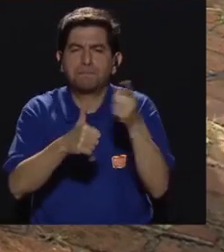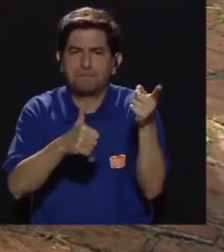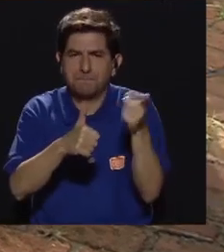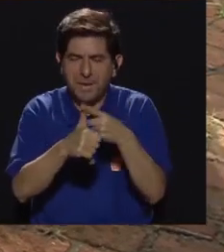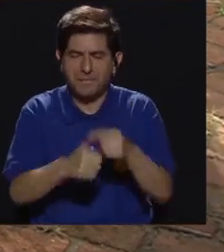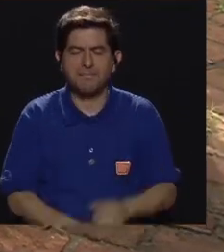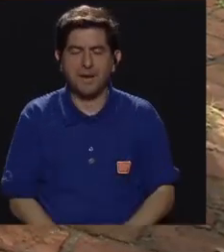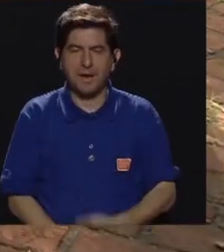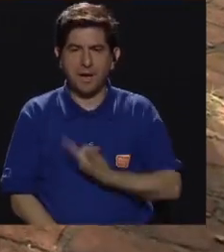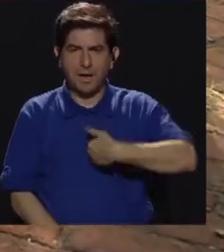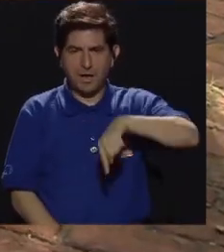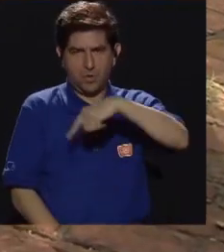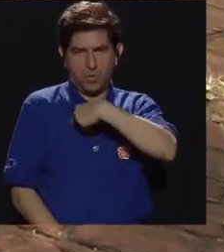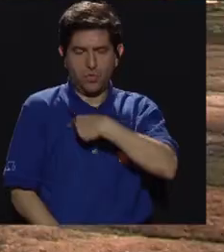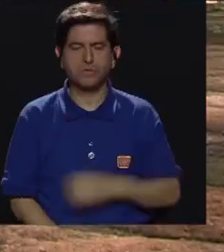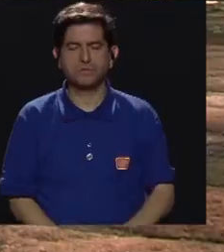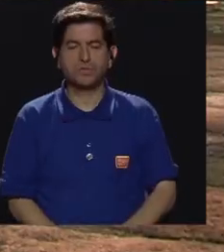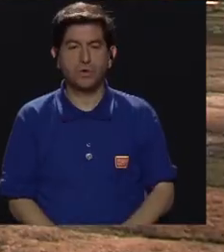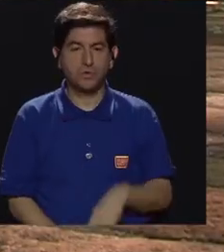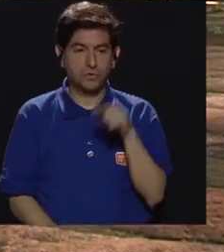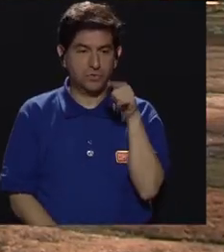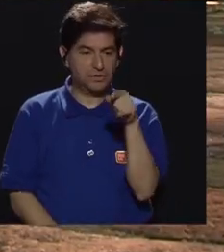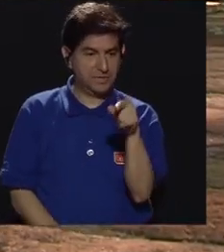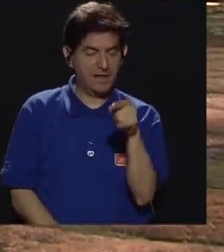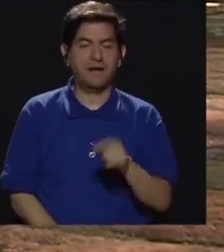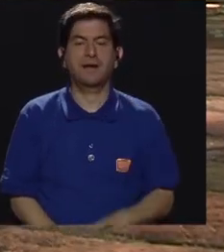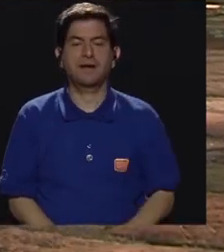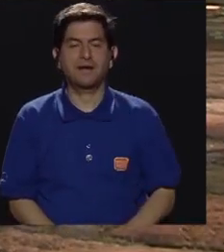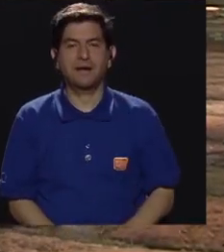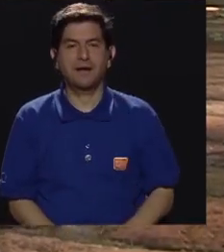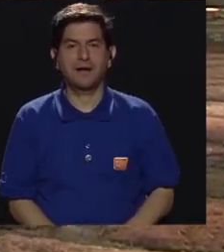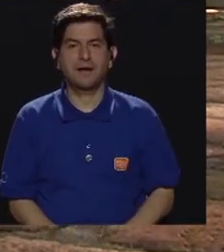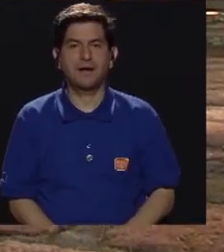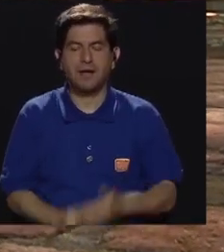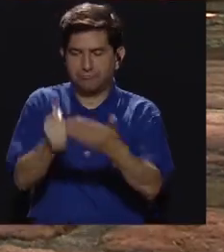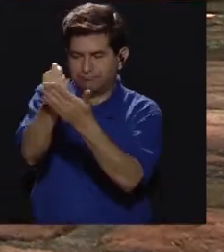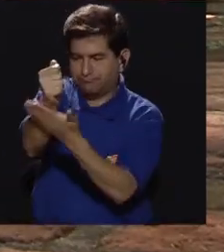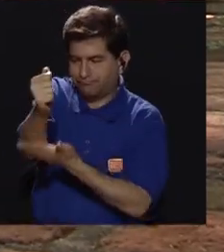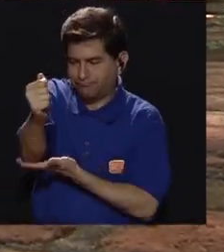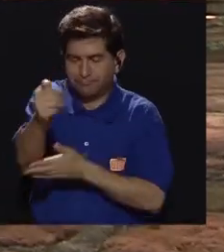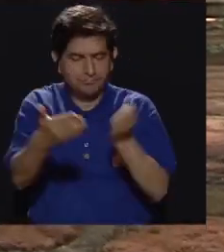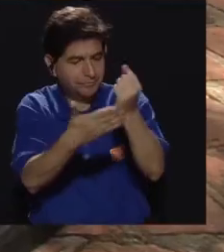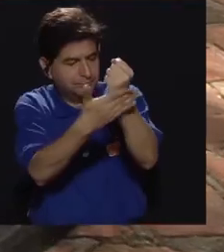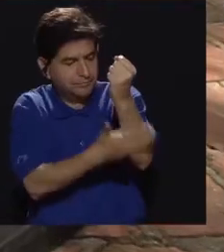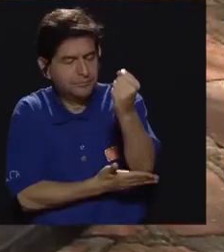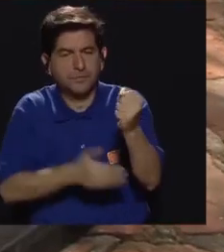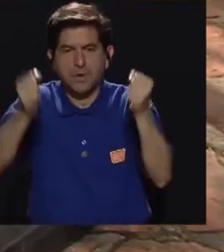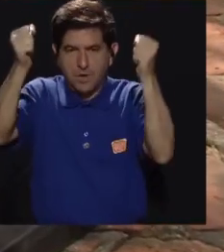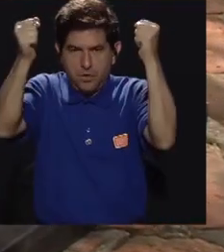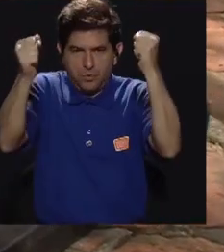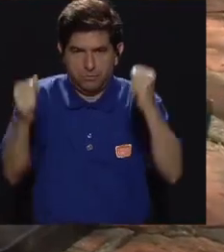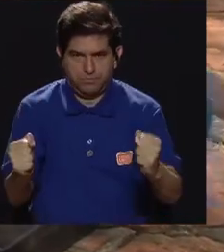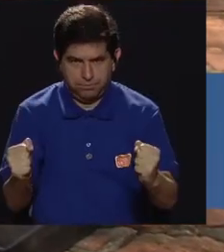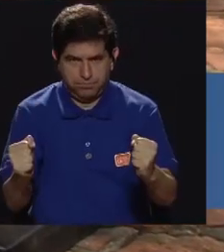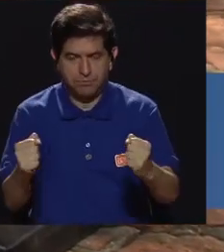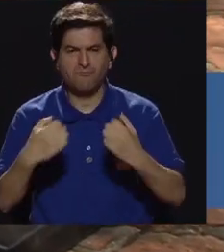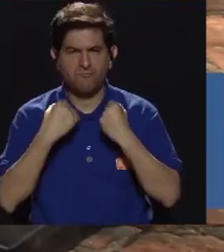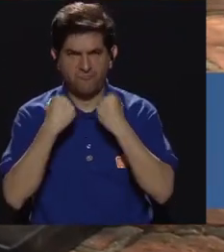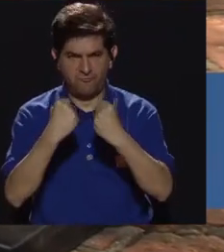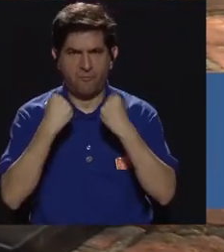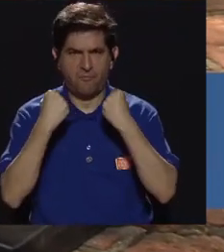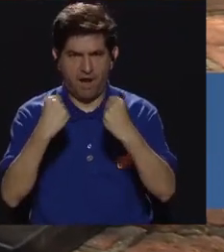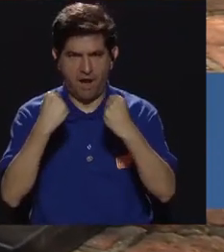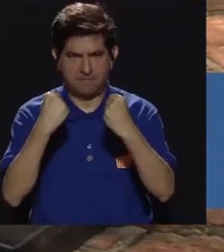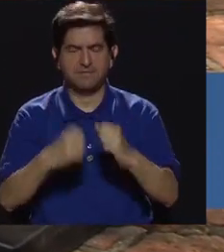recostarnos apoyando los antebrazos. Apoyamos fuerte los antebrazos,